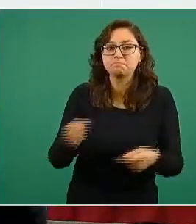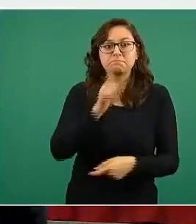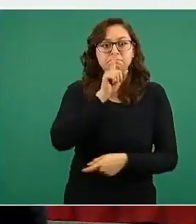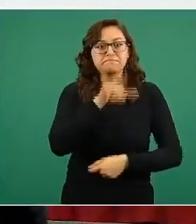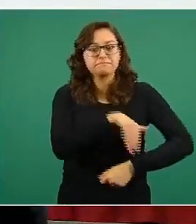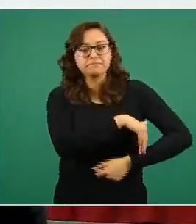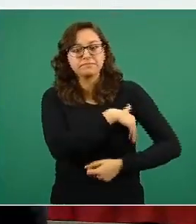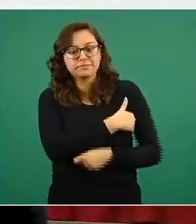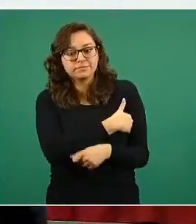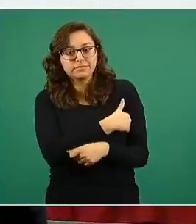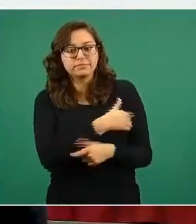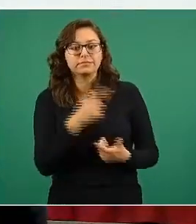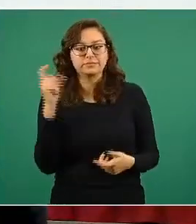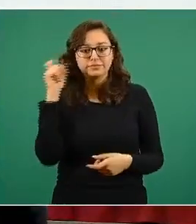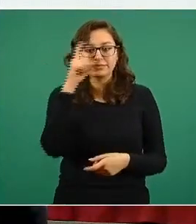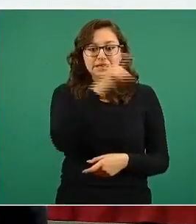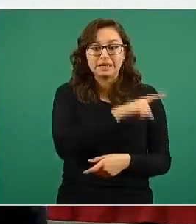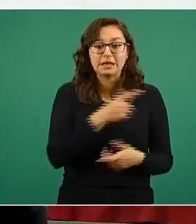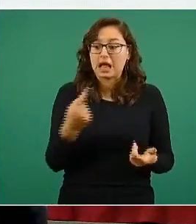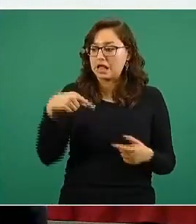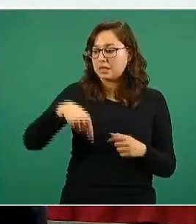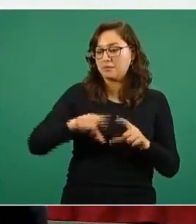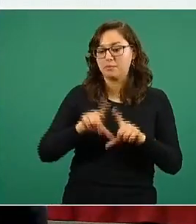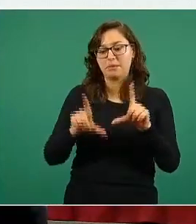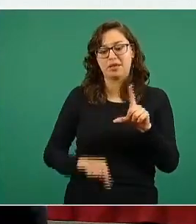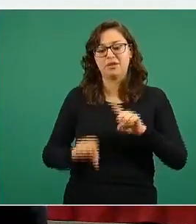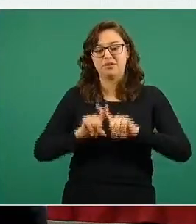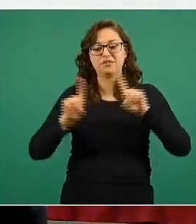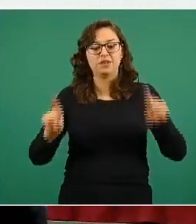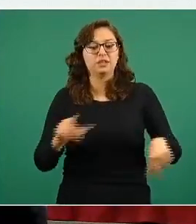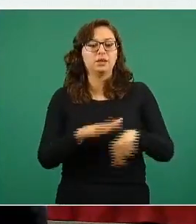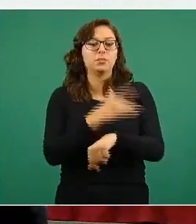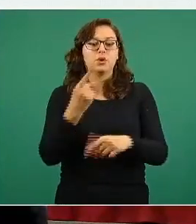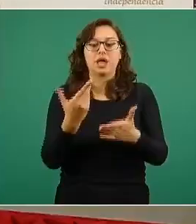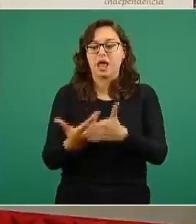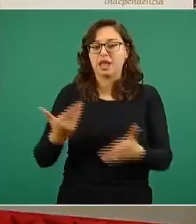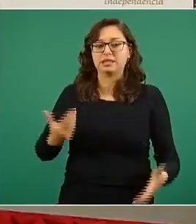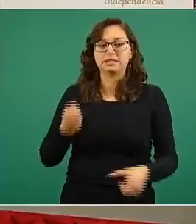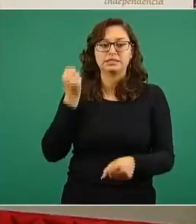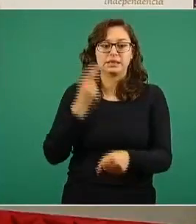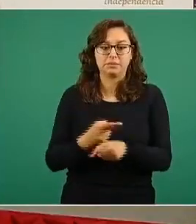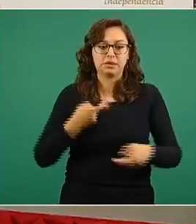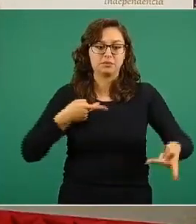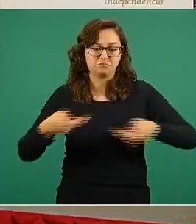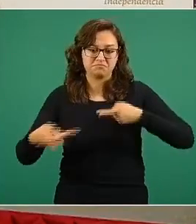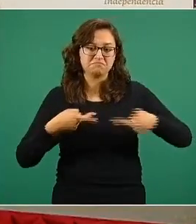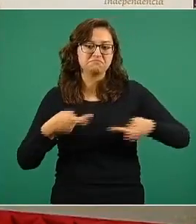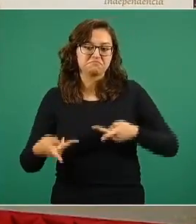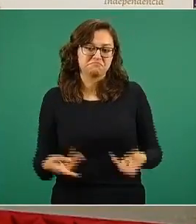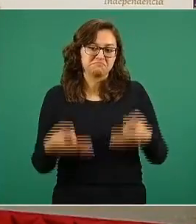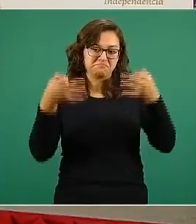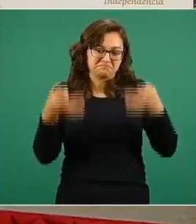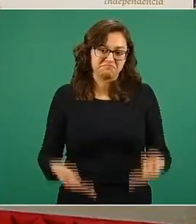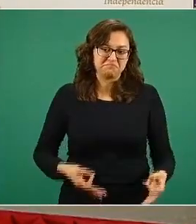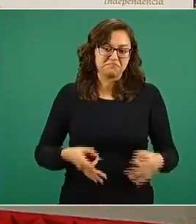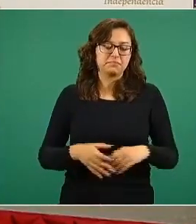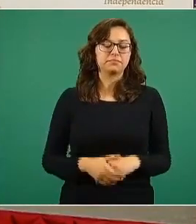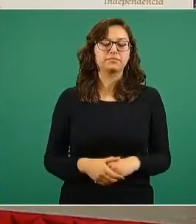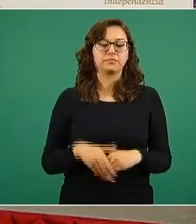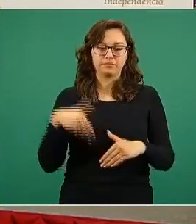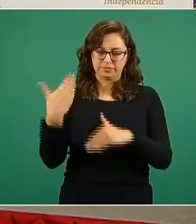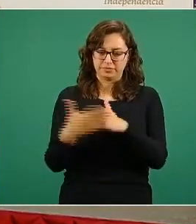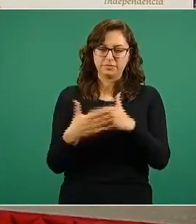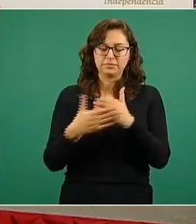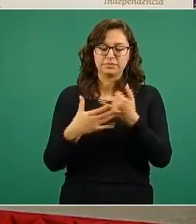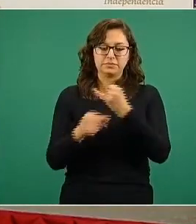afortunadamente, gracias al operativo que fue diseñado y que comentaremos en los próximos días con nuevos detalles. La